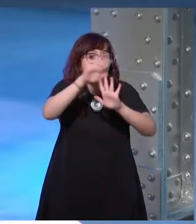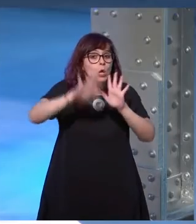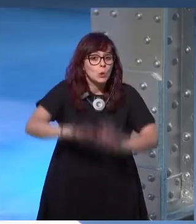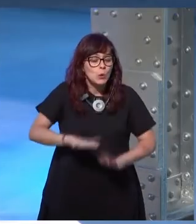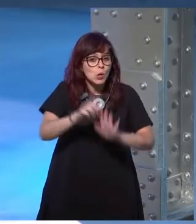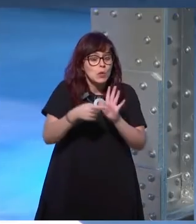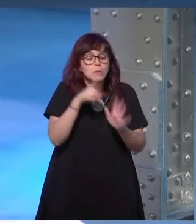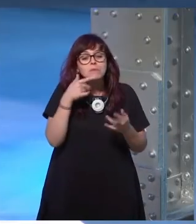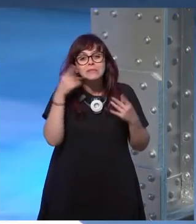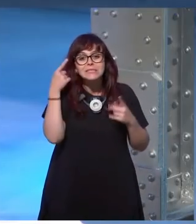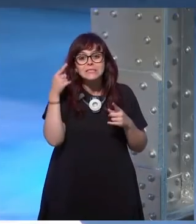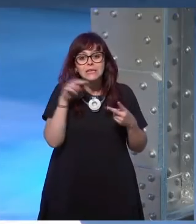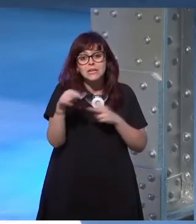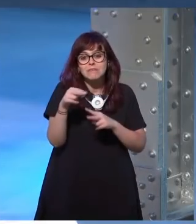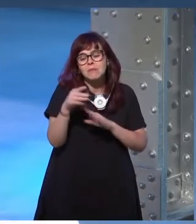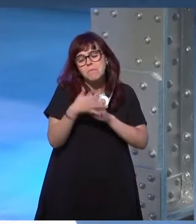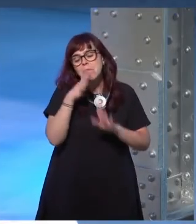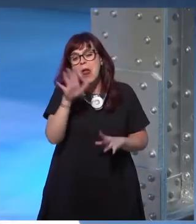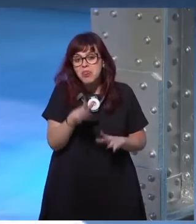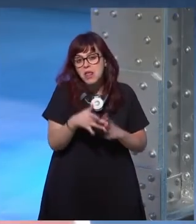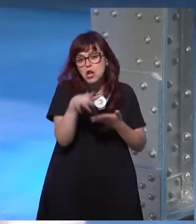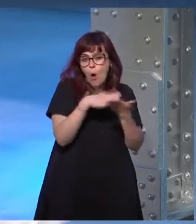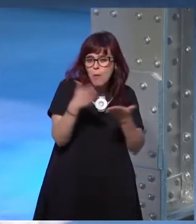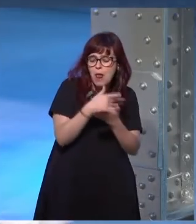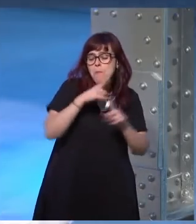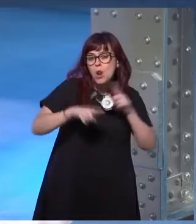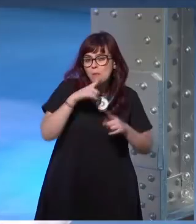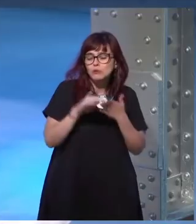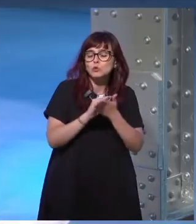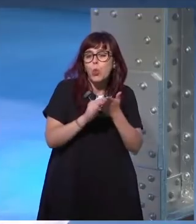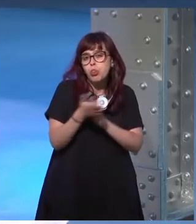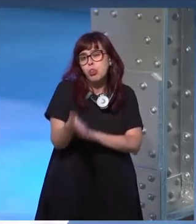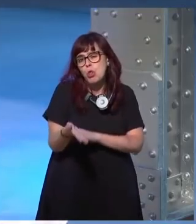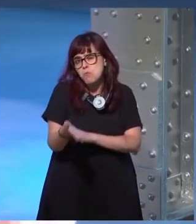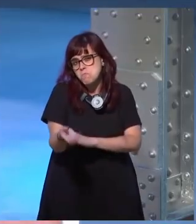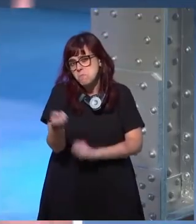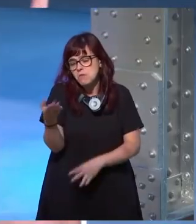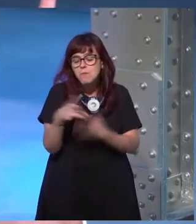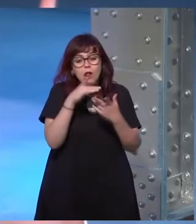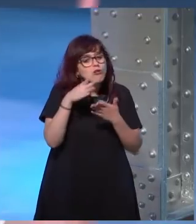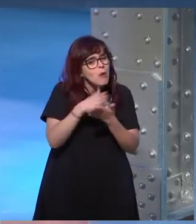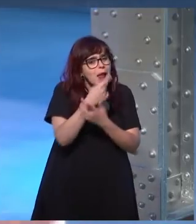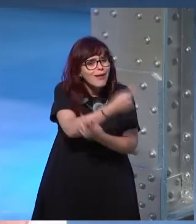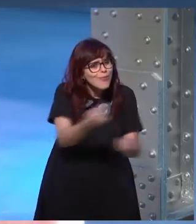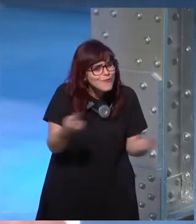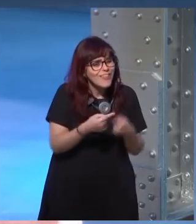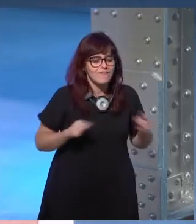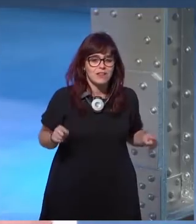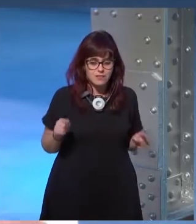me parece que estoy resolviendo muchos de los problemas que tengo con la novela pero veremos en cualquier caso cada novela es distinta